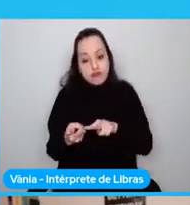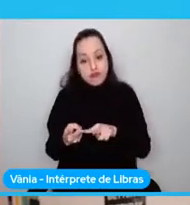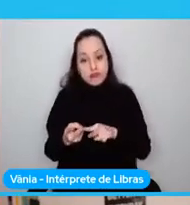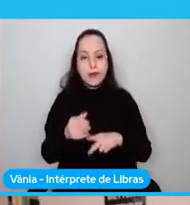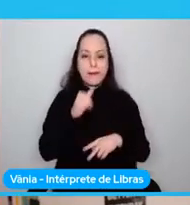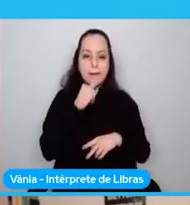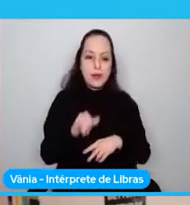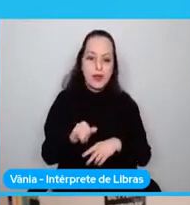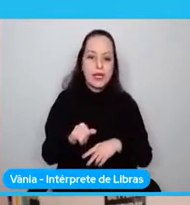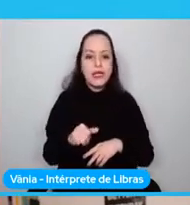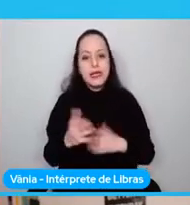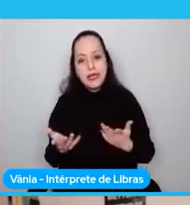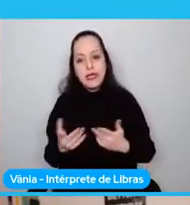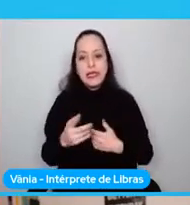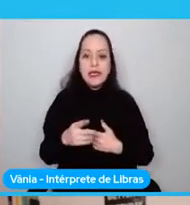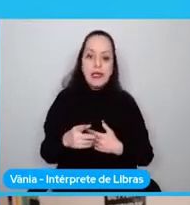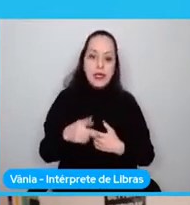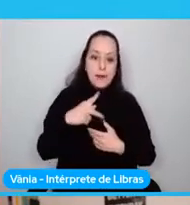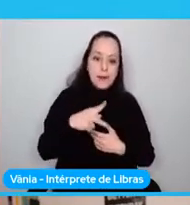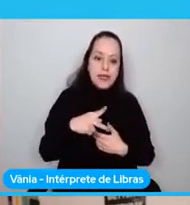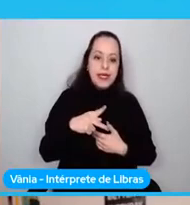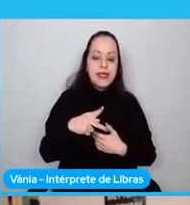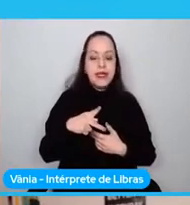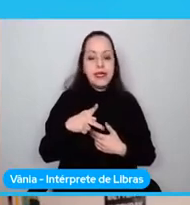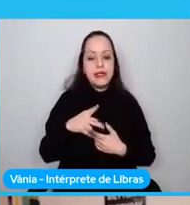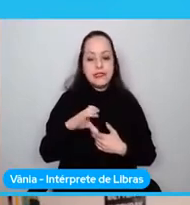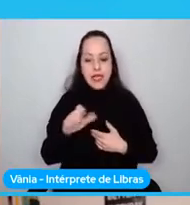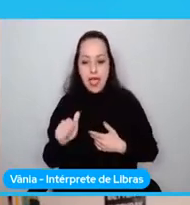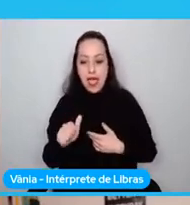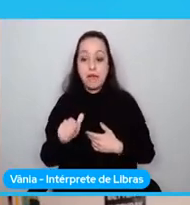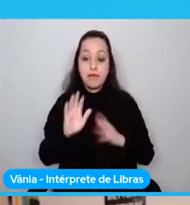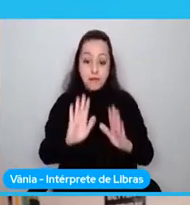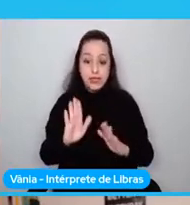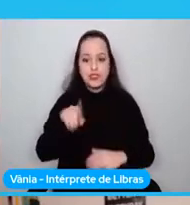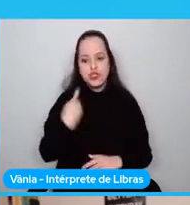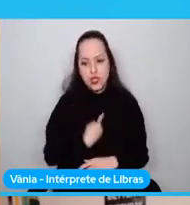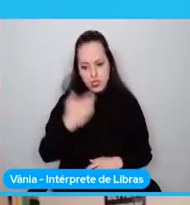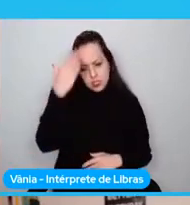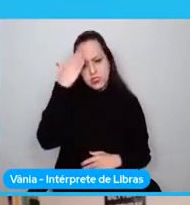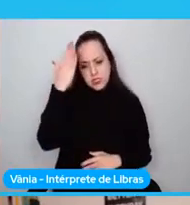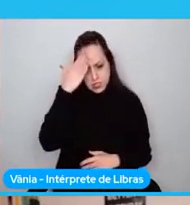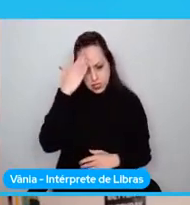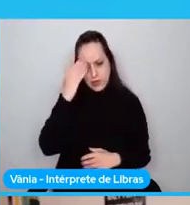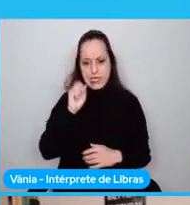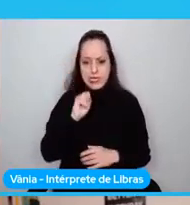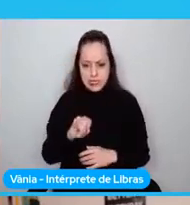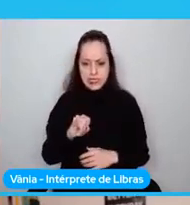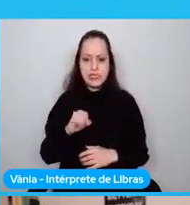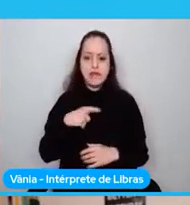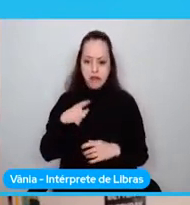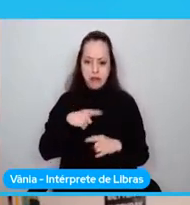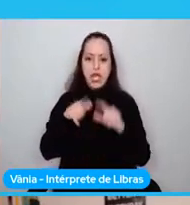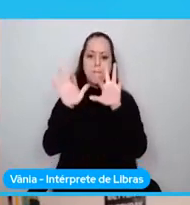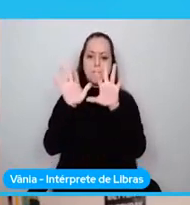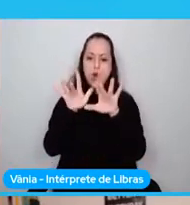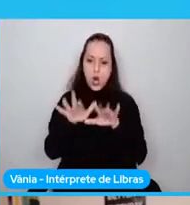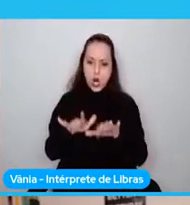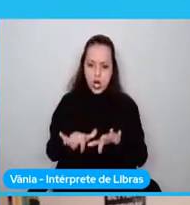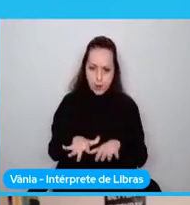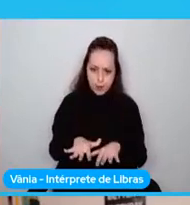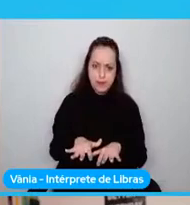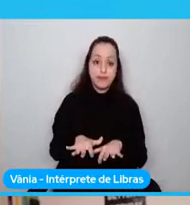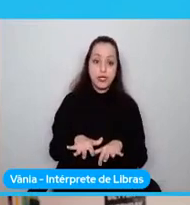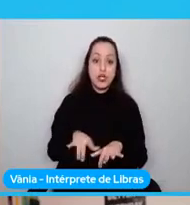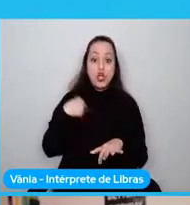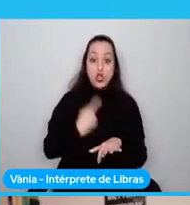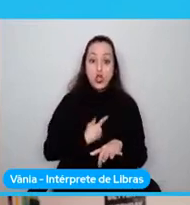precompilado, pero sabemos como programadores Python, que cuando necesitamos de que